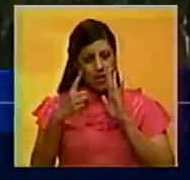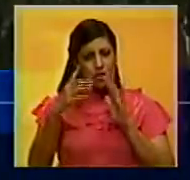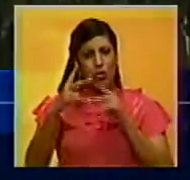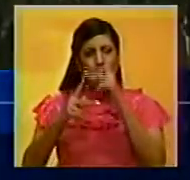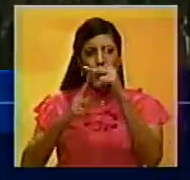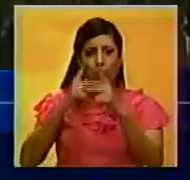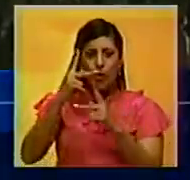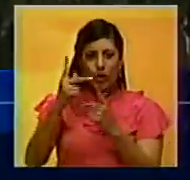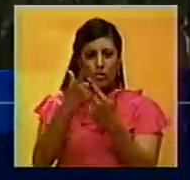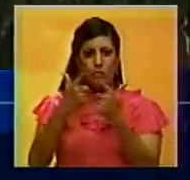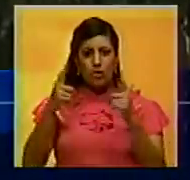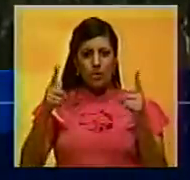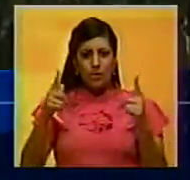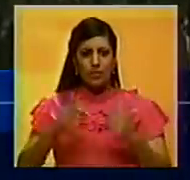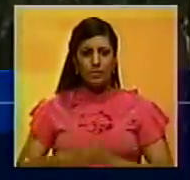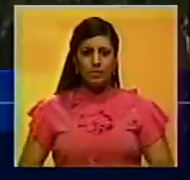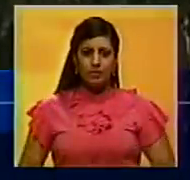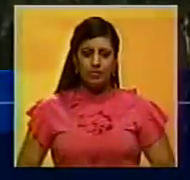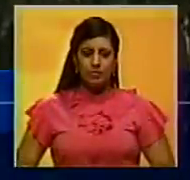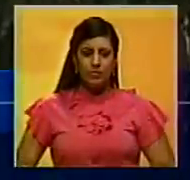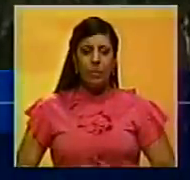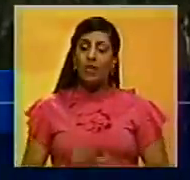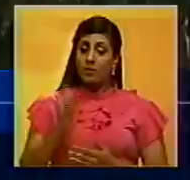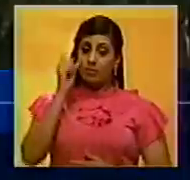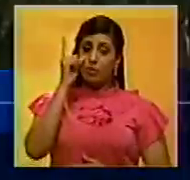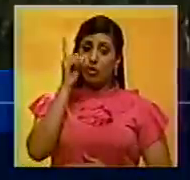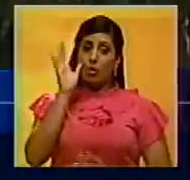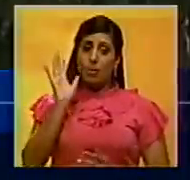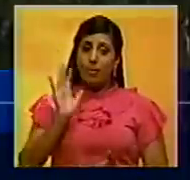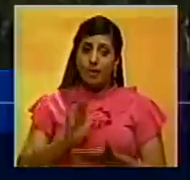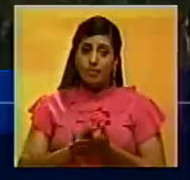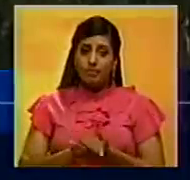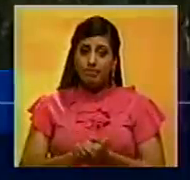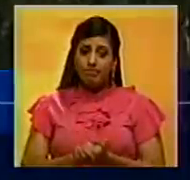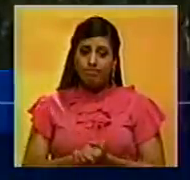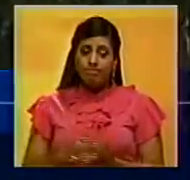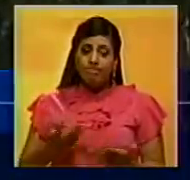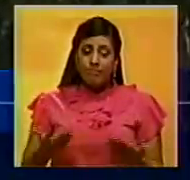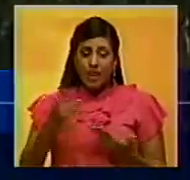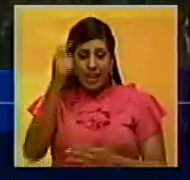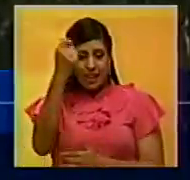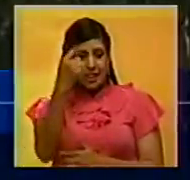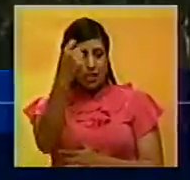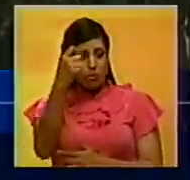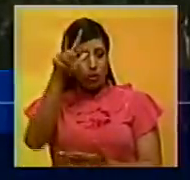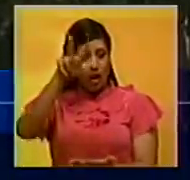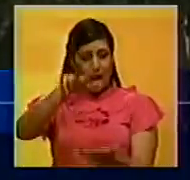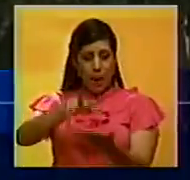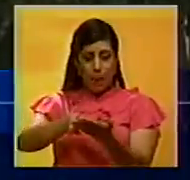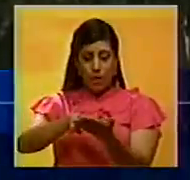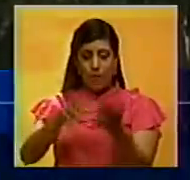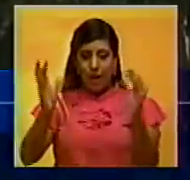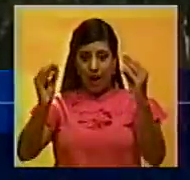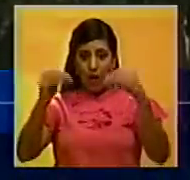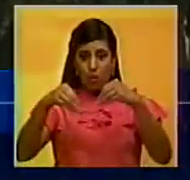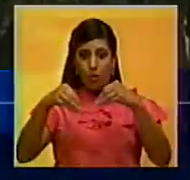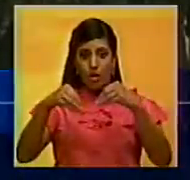progreso y libertad. Sorprende que los diputados que aprobaron este acuerdo